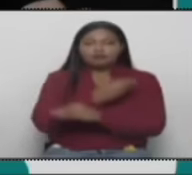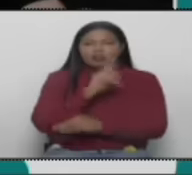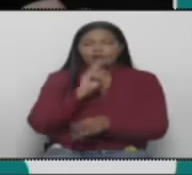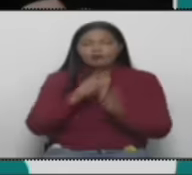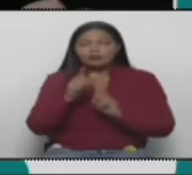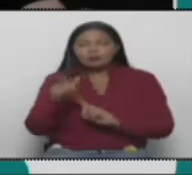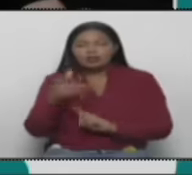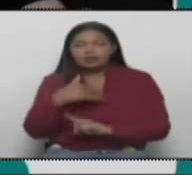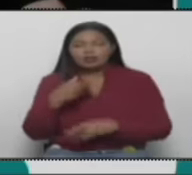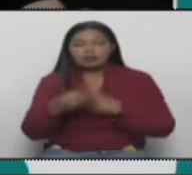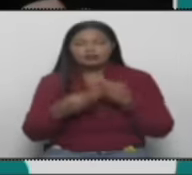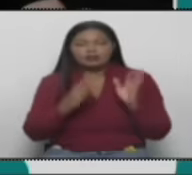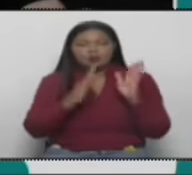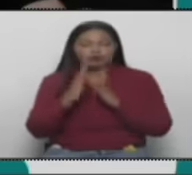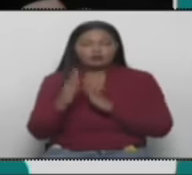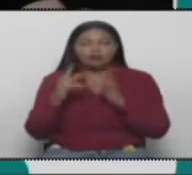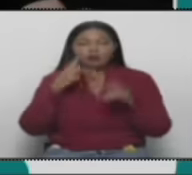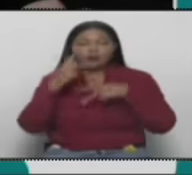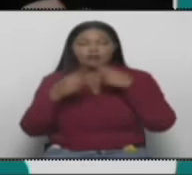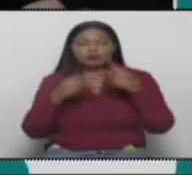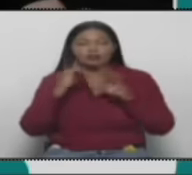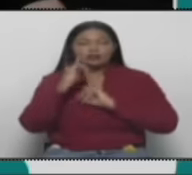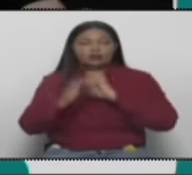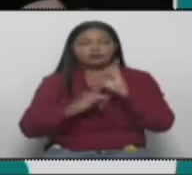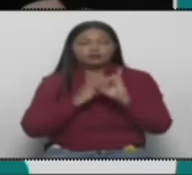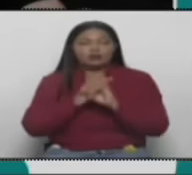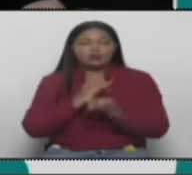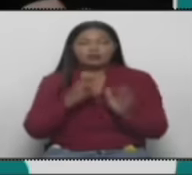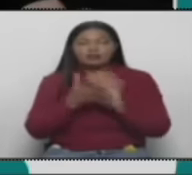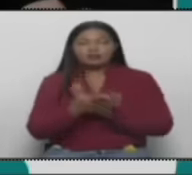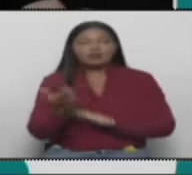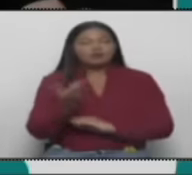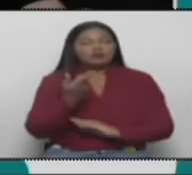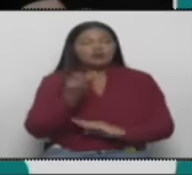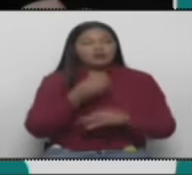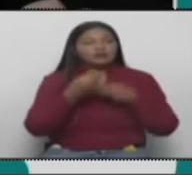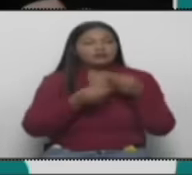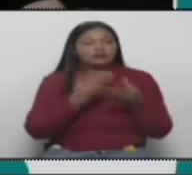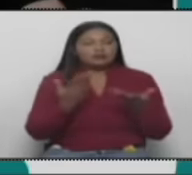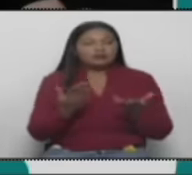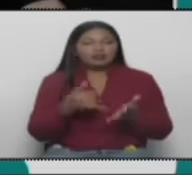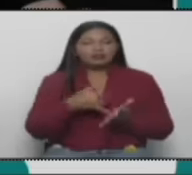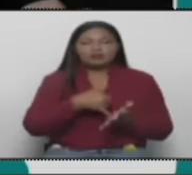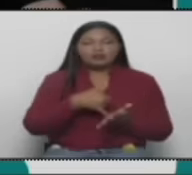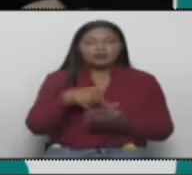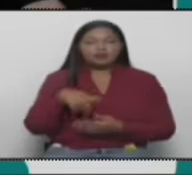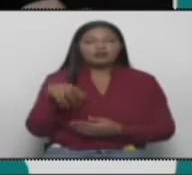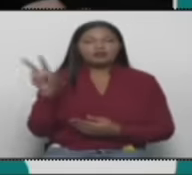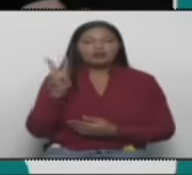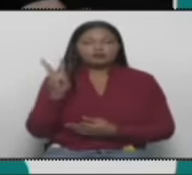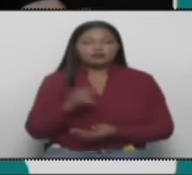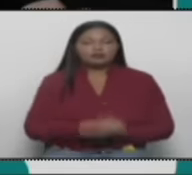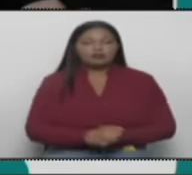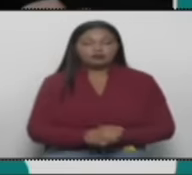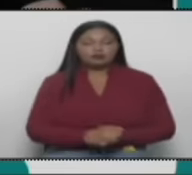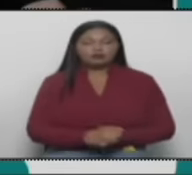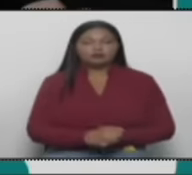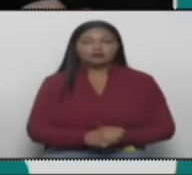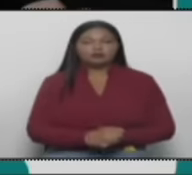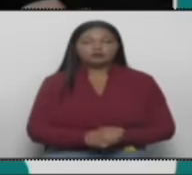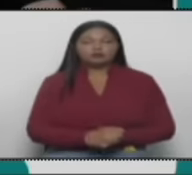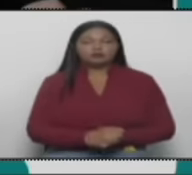En el orden geopolítico internacional lo que se busca es debilitar a Venezuela para entonces,